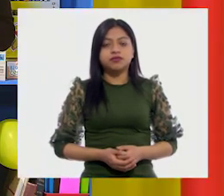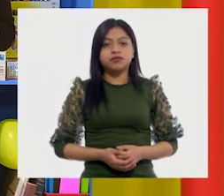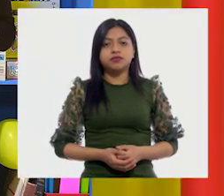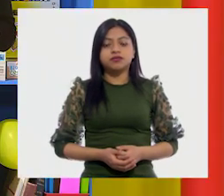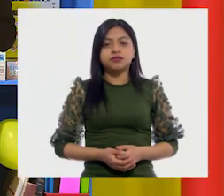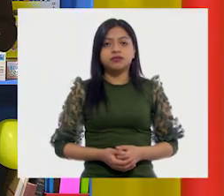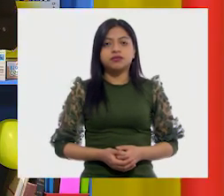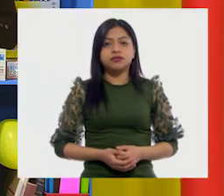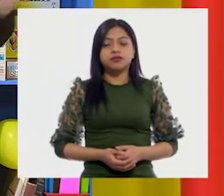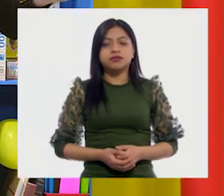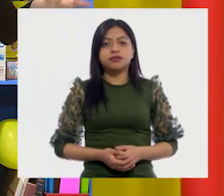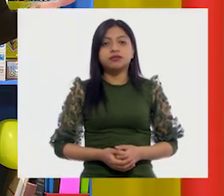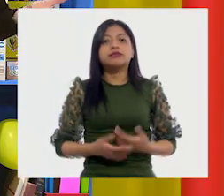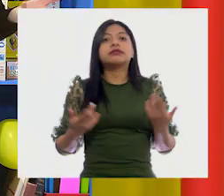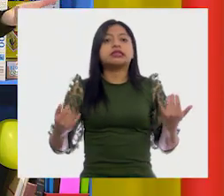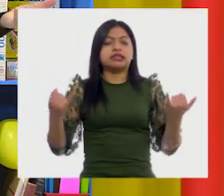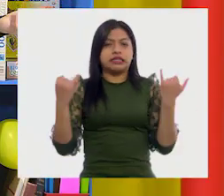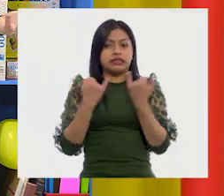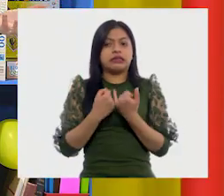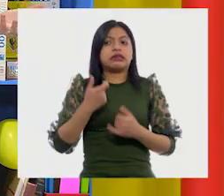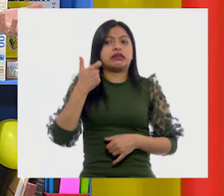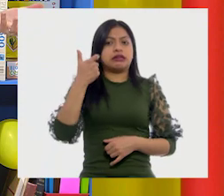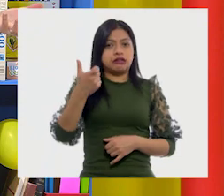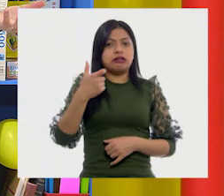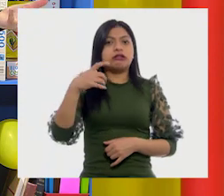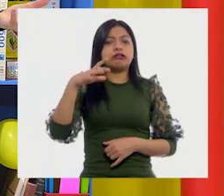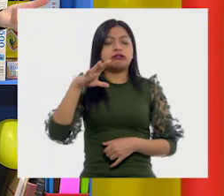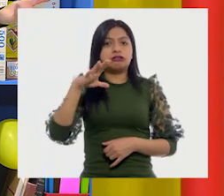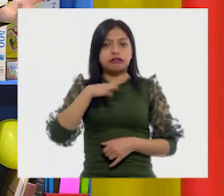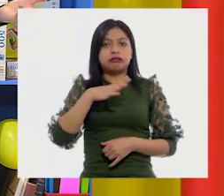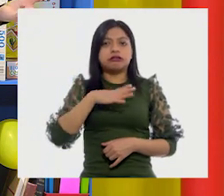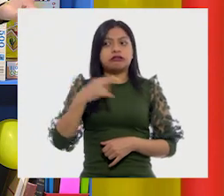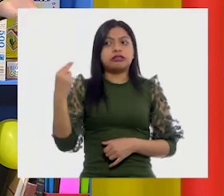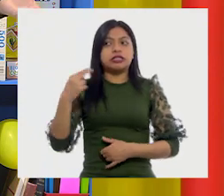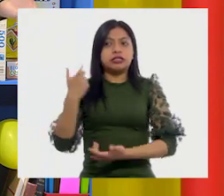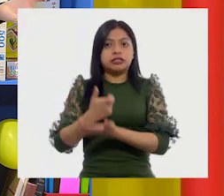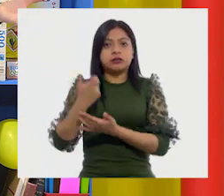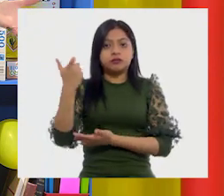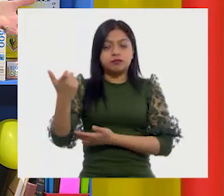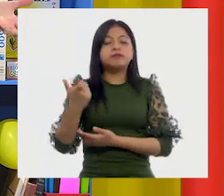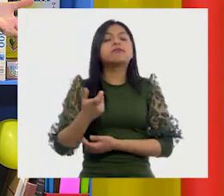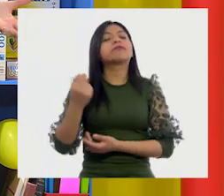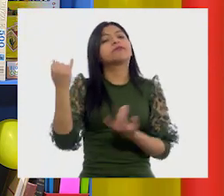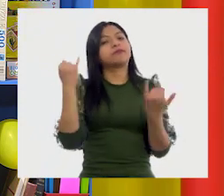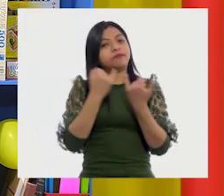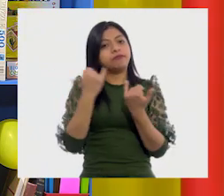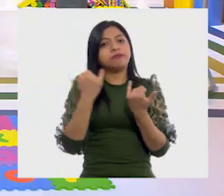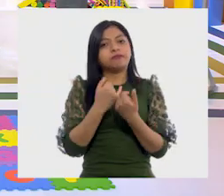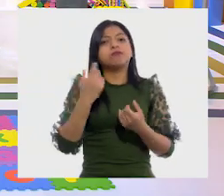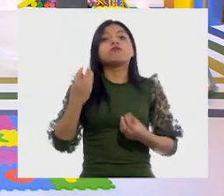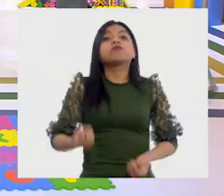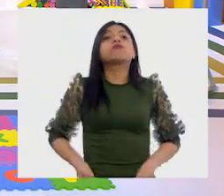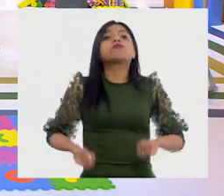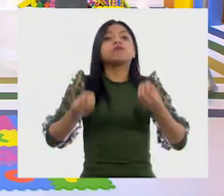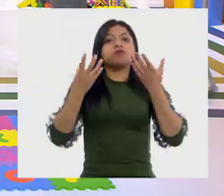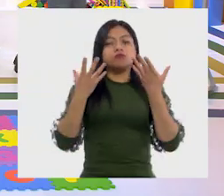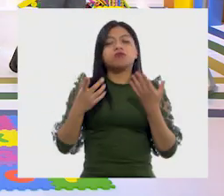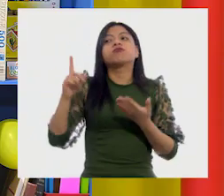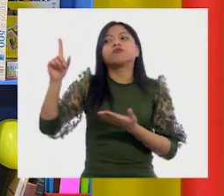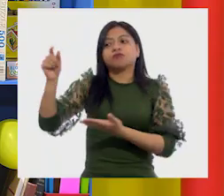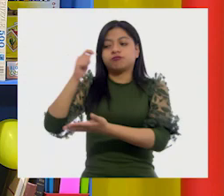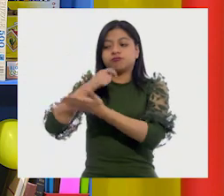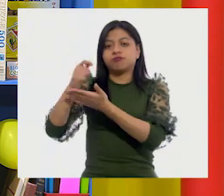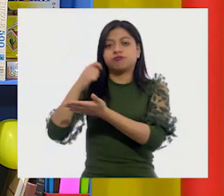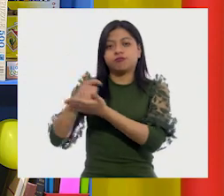Y el costo, quizá, de los boletos, si es que es de boleto. El costo, muy bien. Y